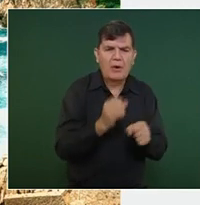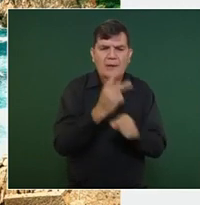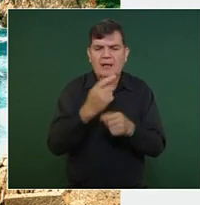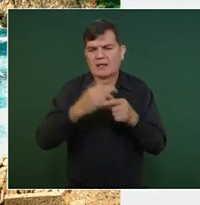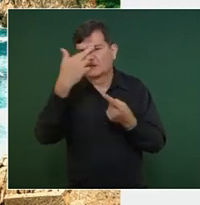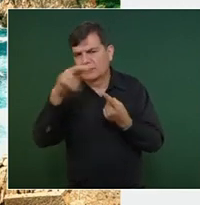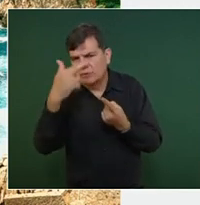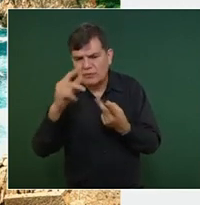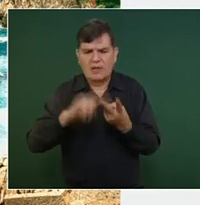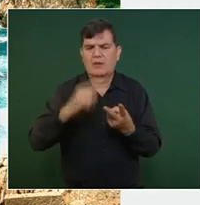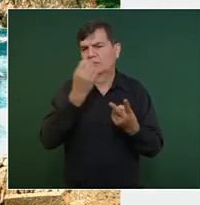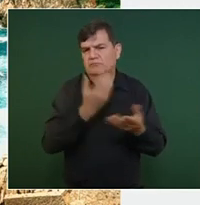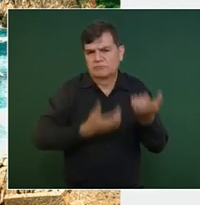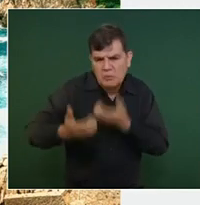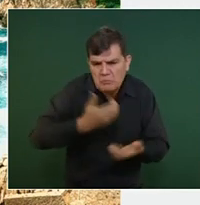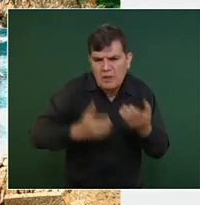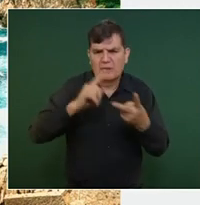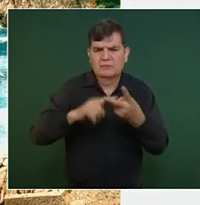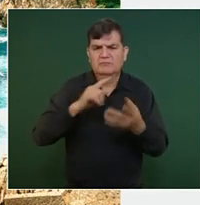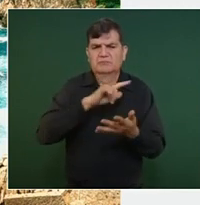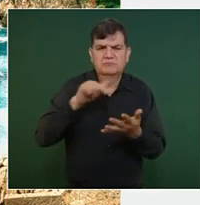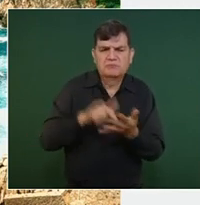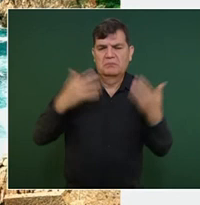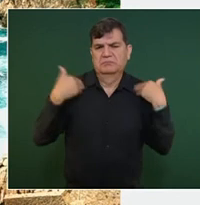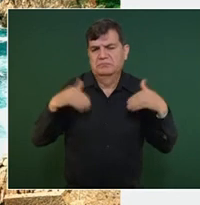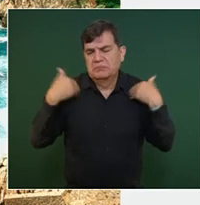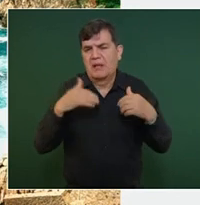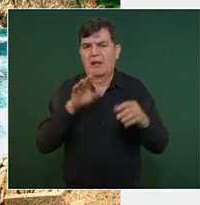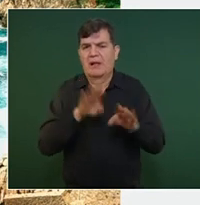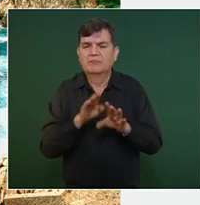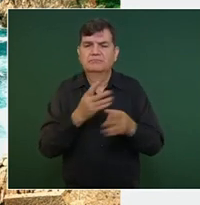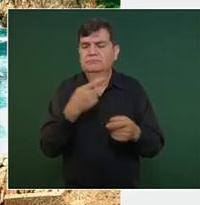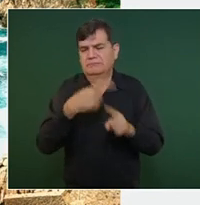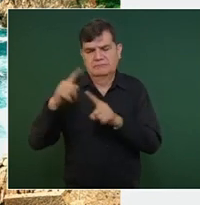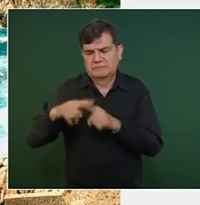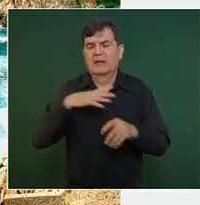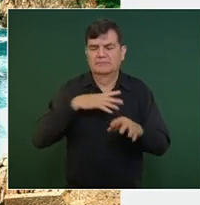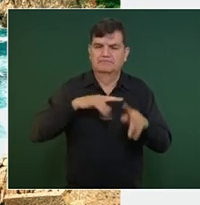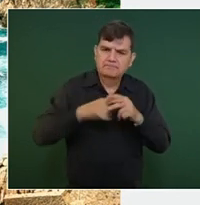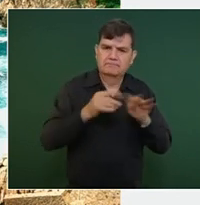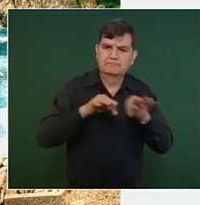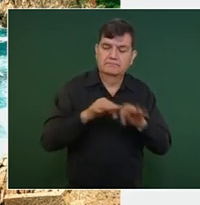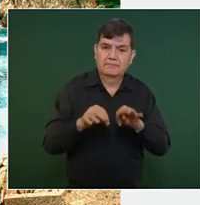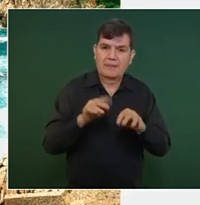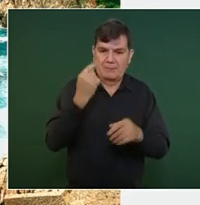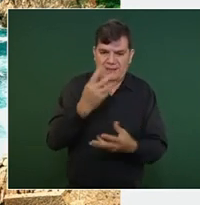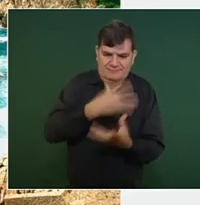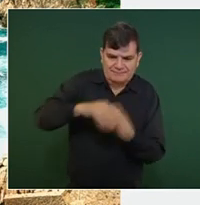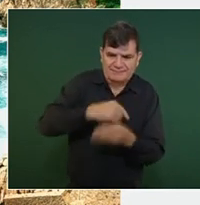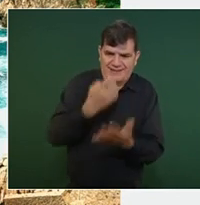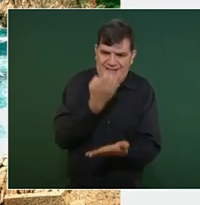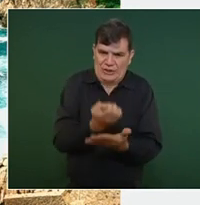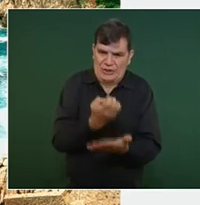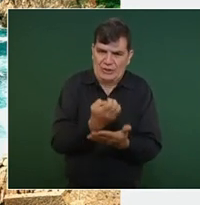restaurantes y comercios de esparcimiento, que también ya se encuentran en operación. En cuanto a la reactivación económica,